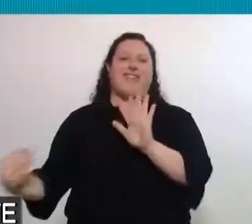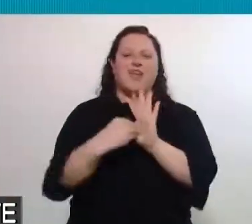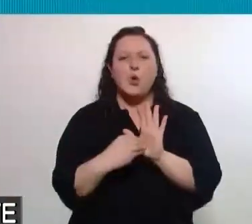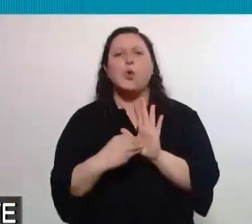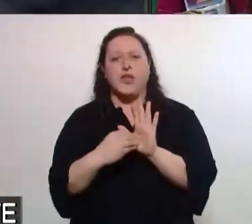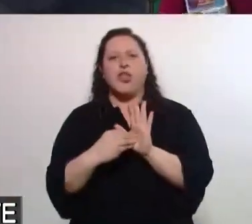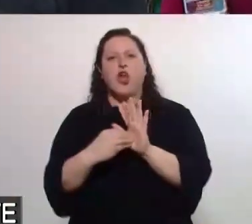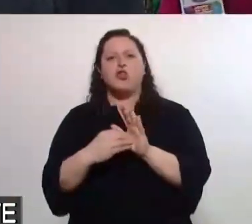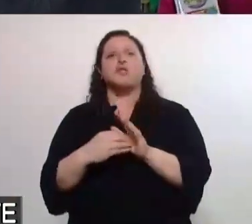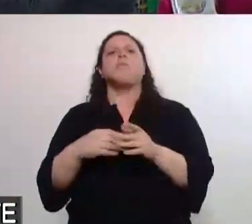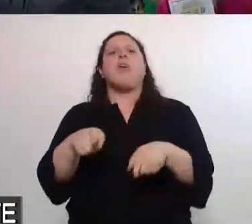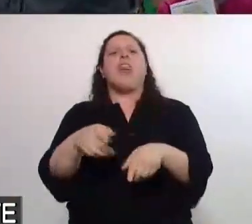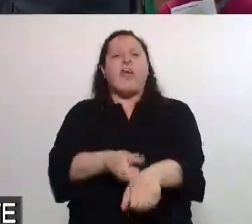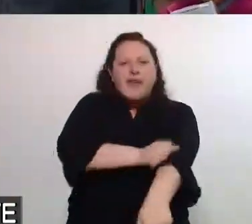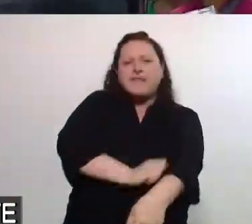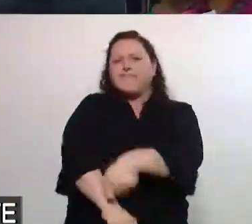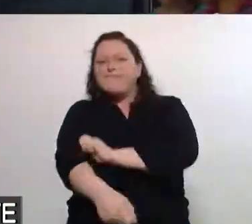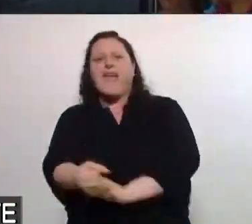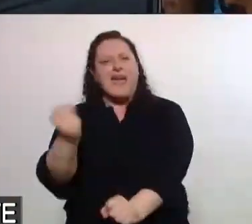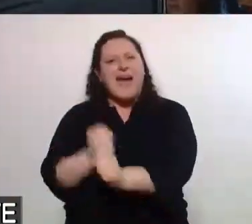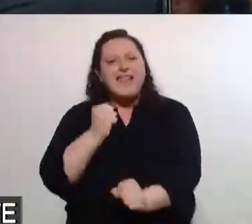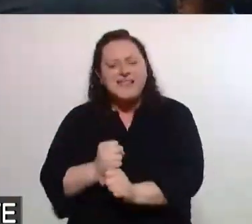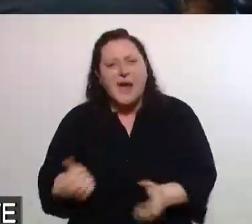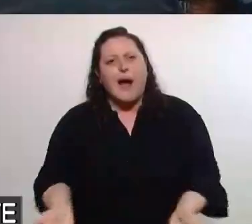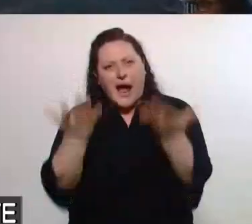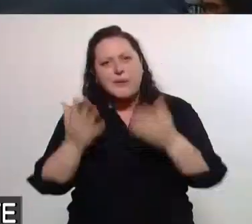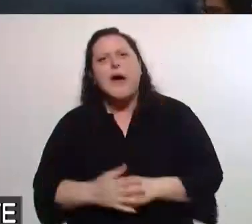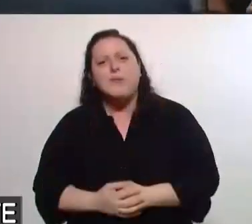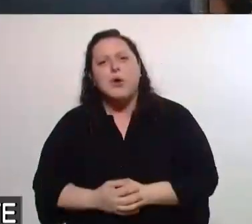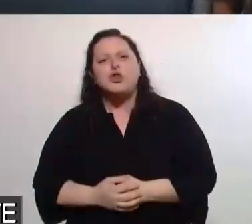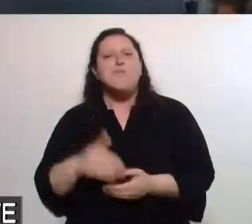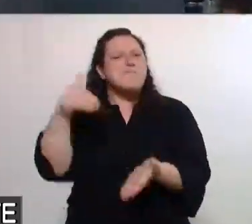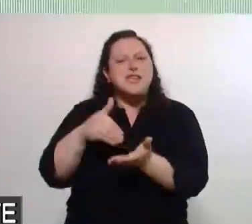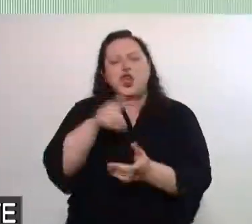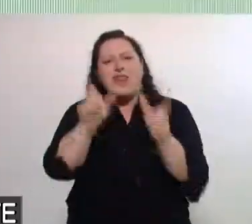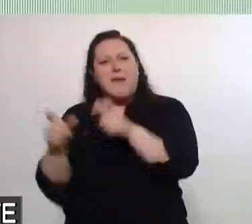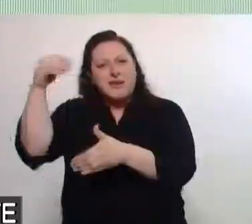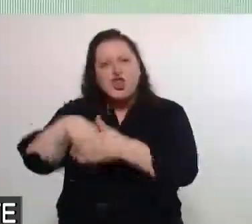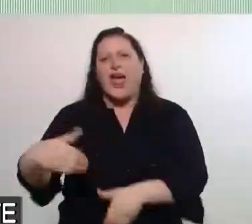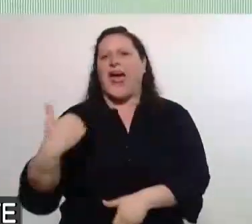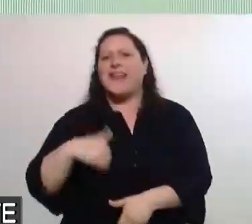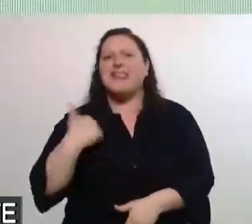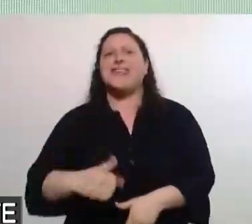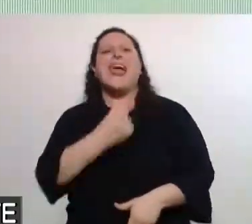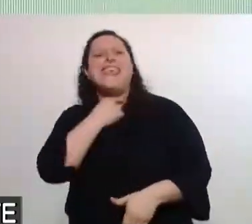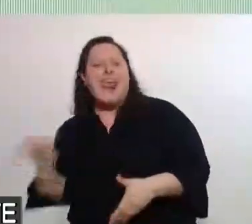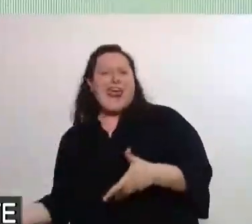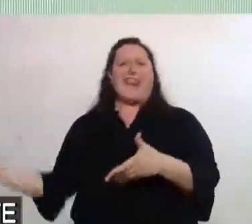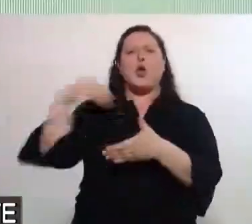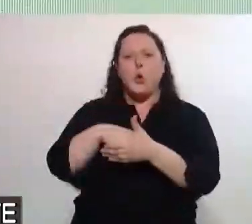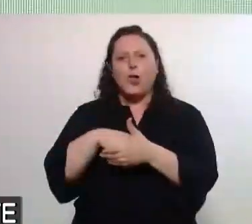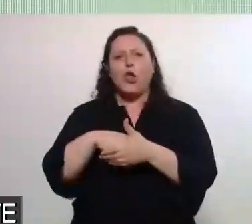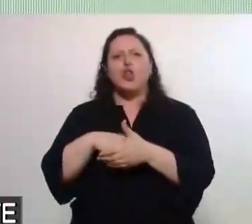que se pongan las barbas en remojo, son millones en la Argentina los que quieren estar incluidos